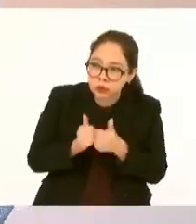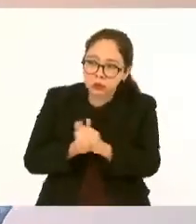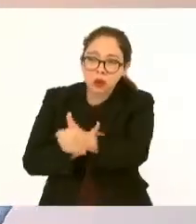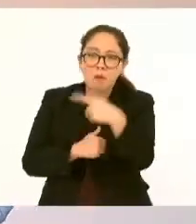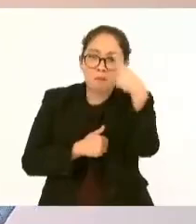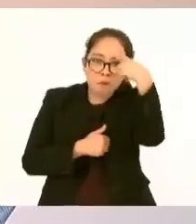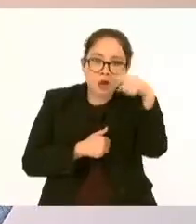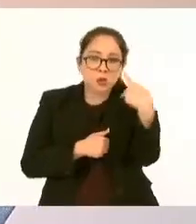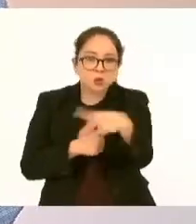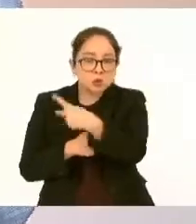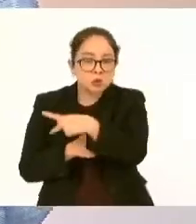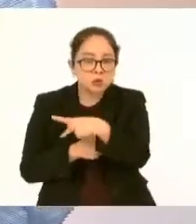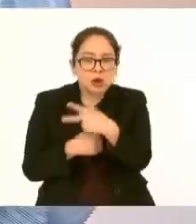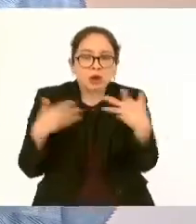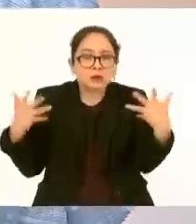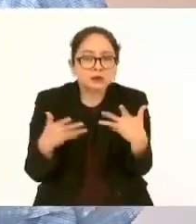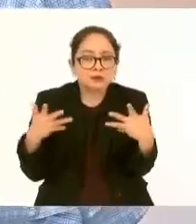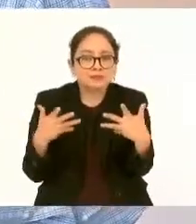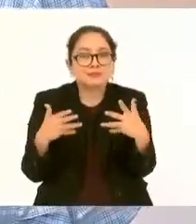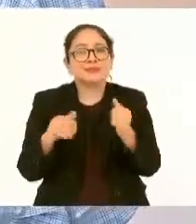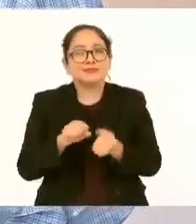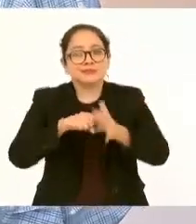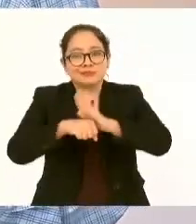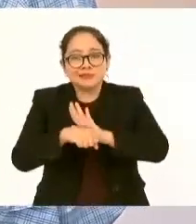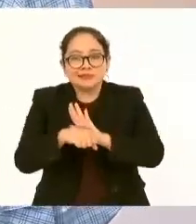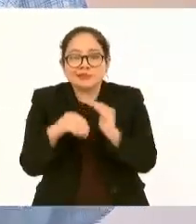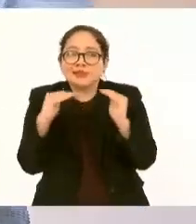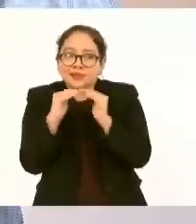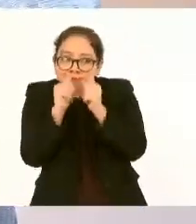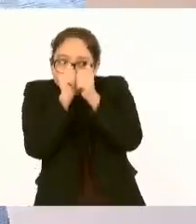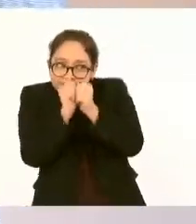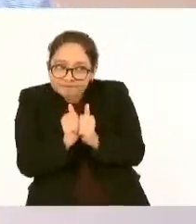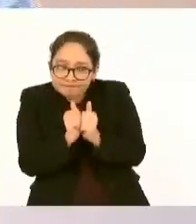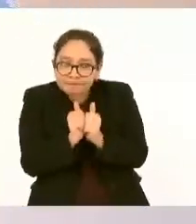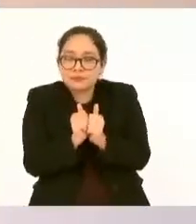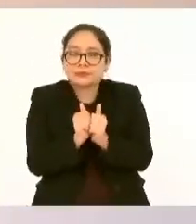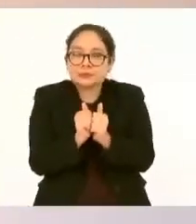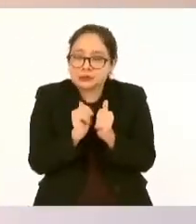refugiaran en sus casas y